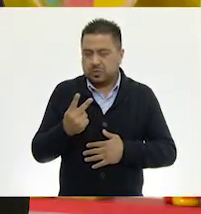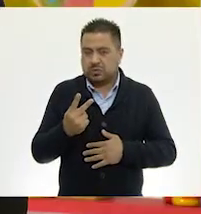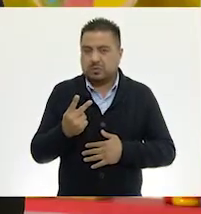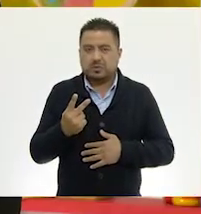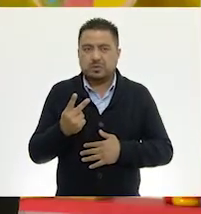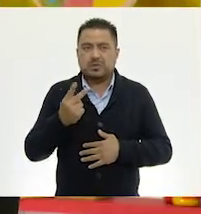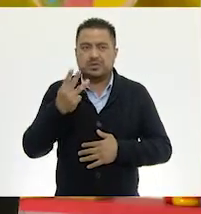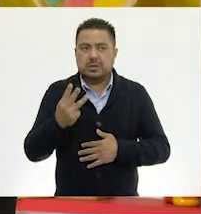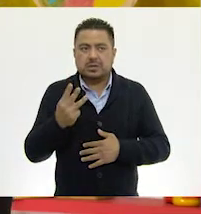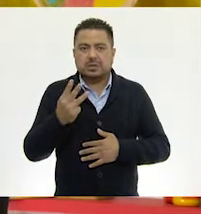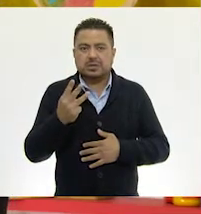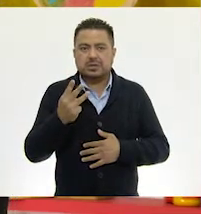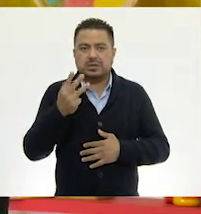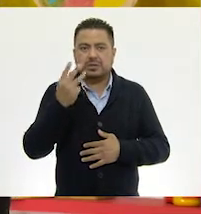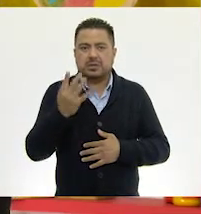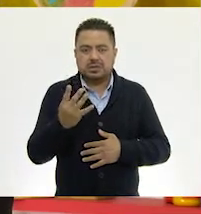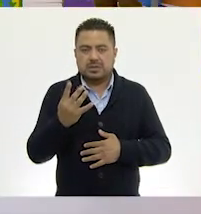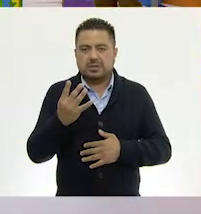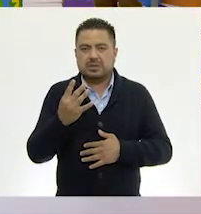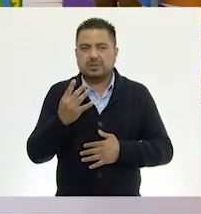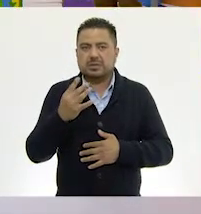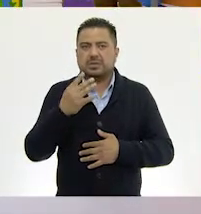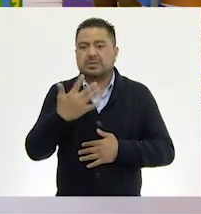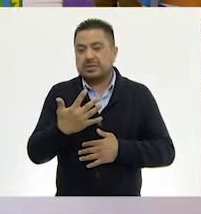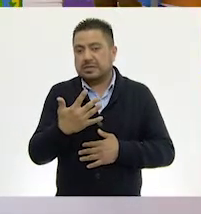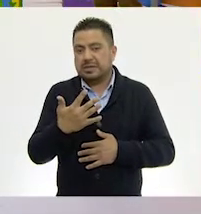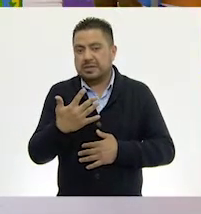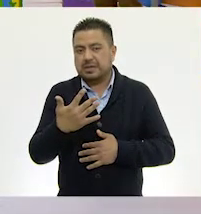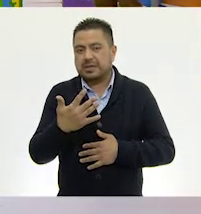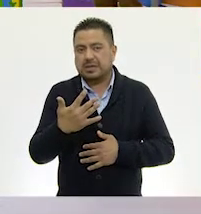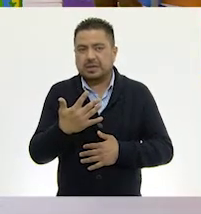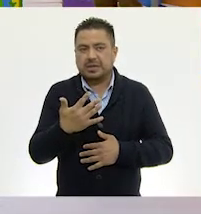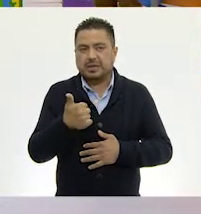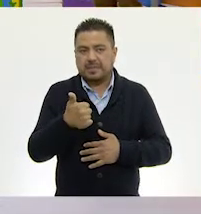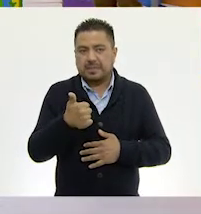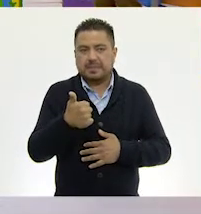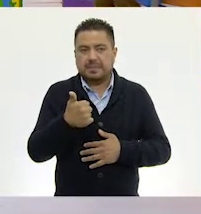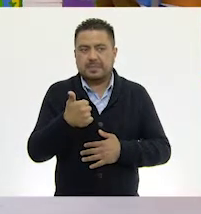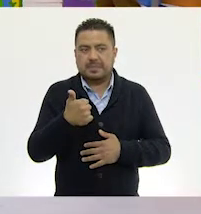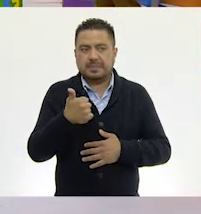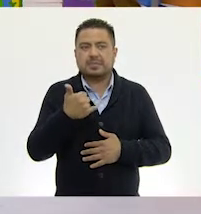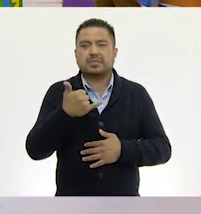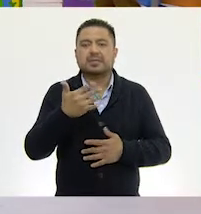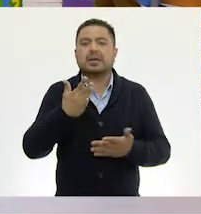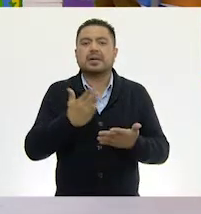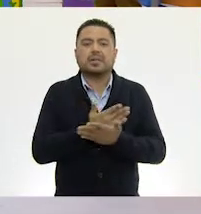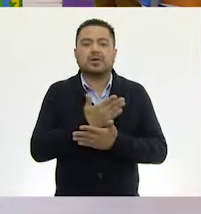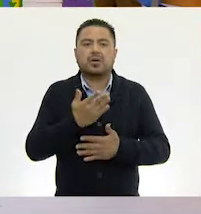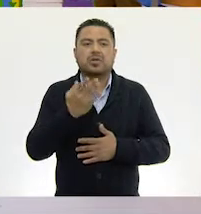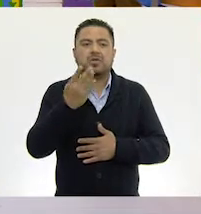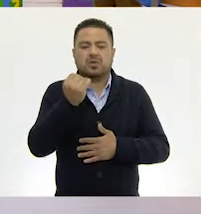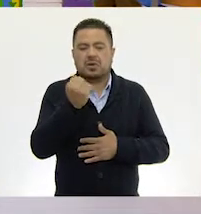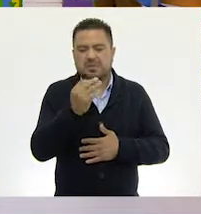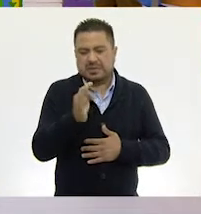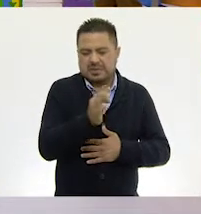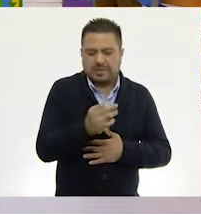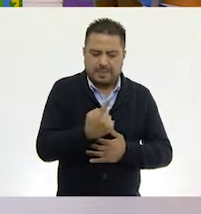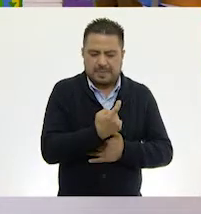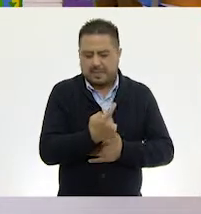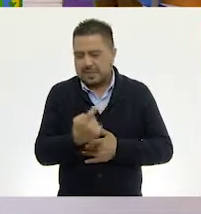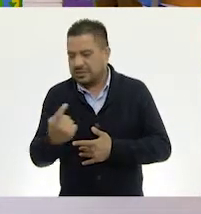Dos, tres, cuatro, cinco, seis y nueve de un peso.